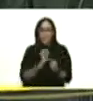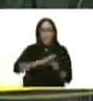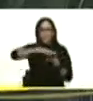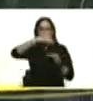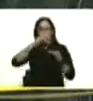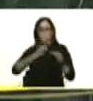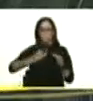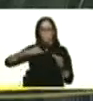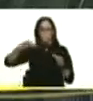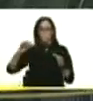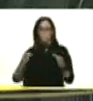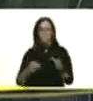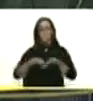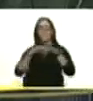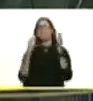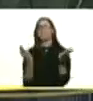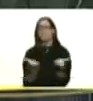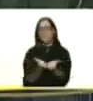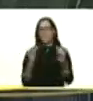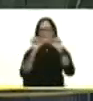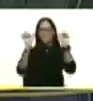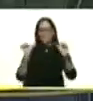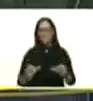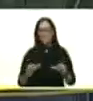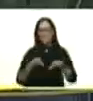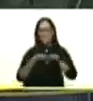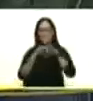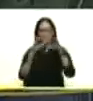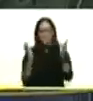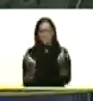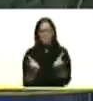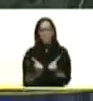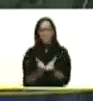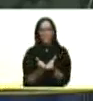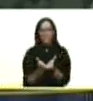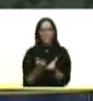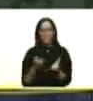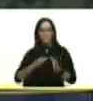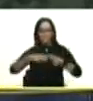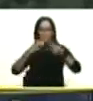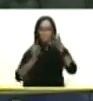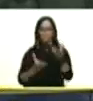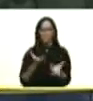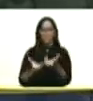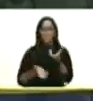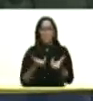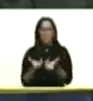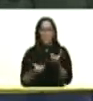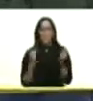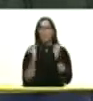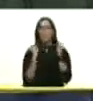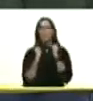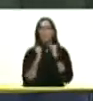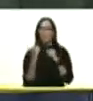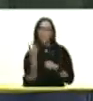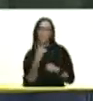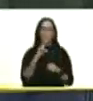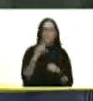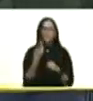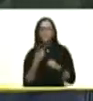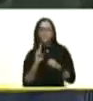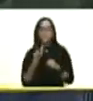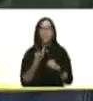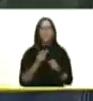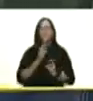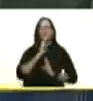atmósfera la tierra el sistema tierra tratando de compensar ese calentamiento o ese enfriamiento es una respuesta de